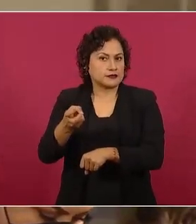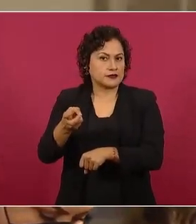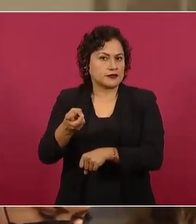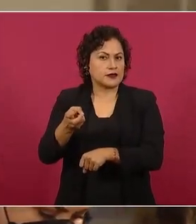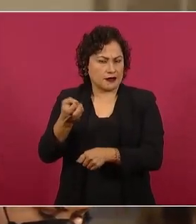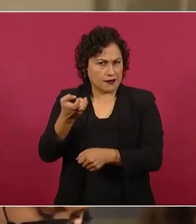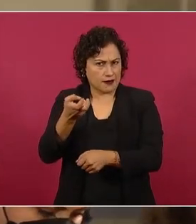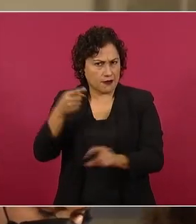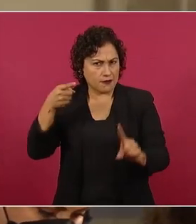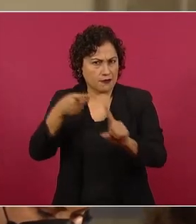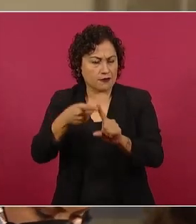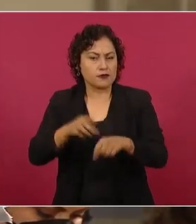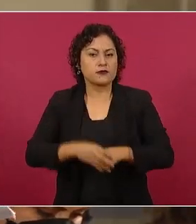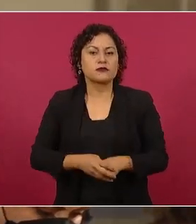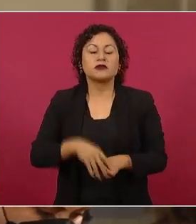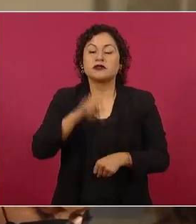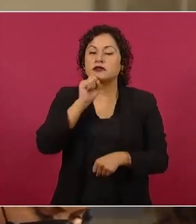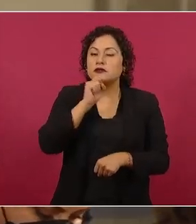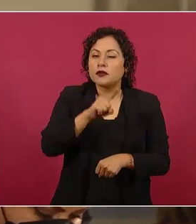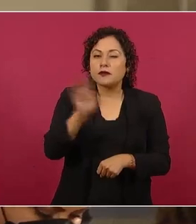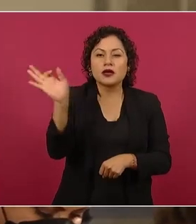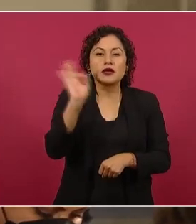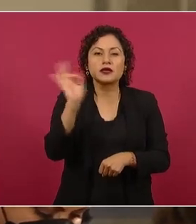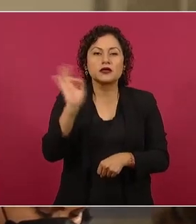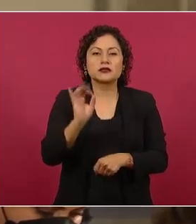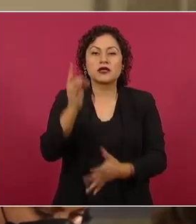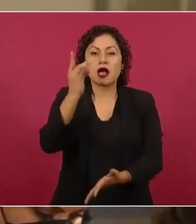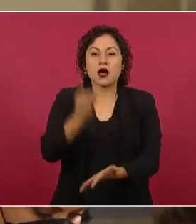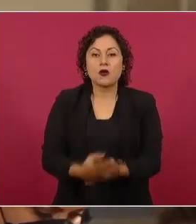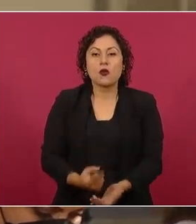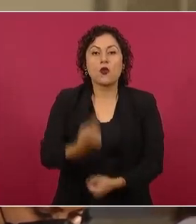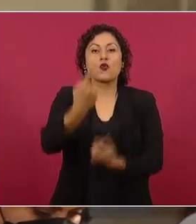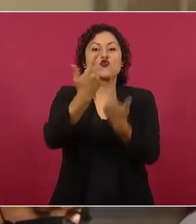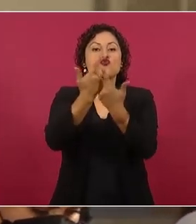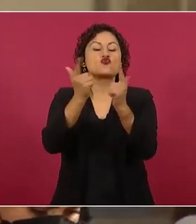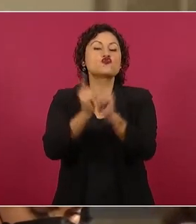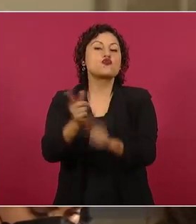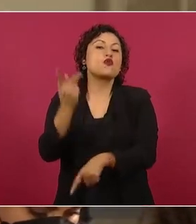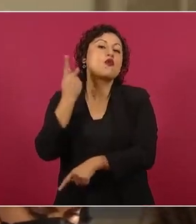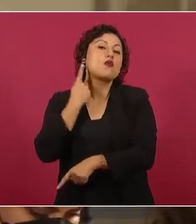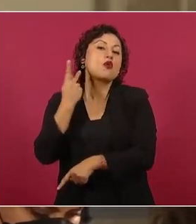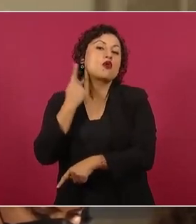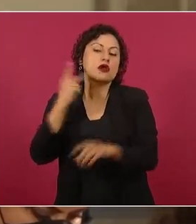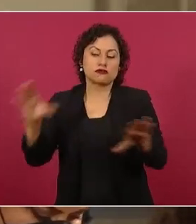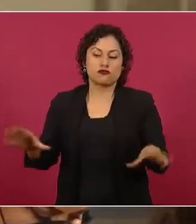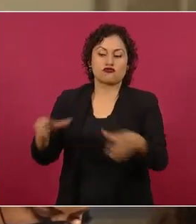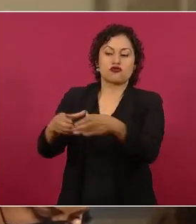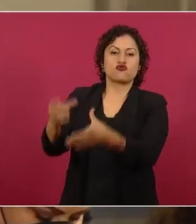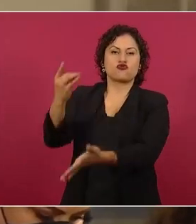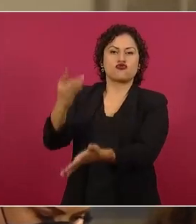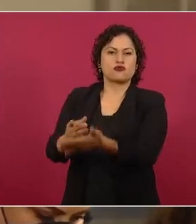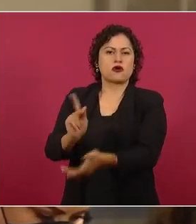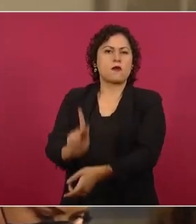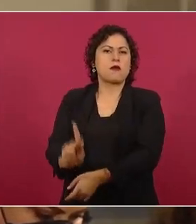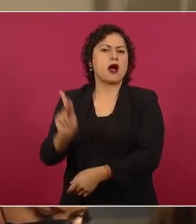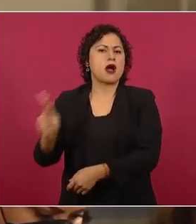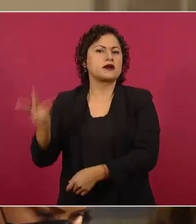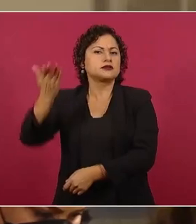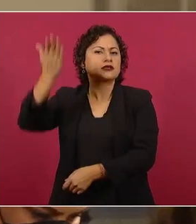absoluto de un partido como sucedió con los priistas en sus años, que estuvo